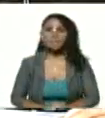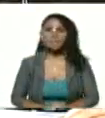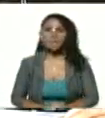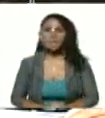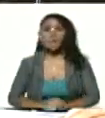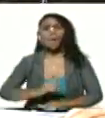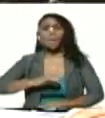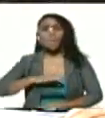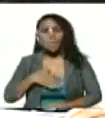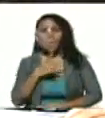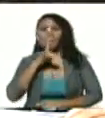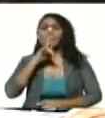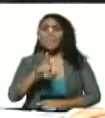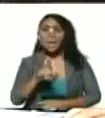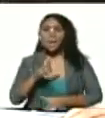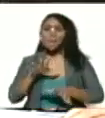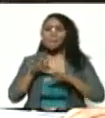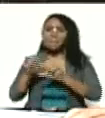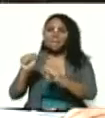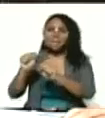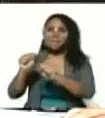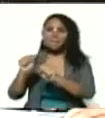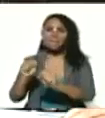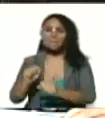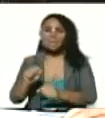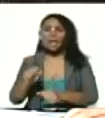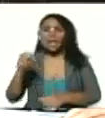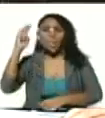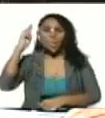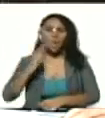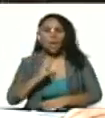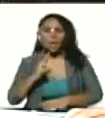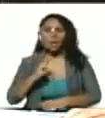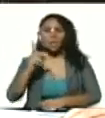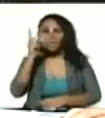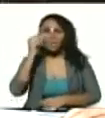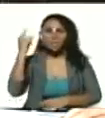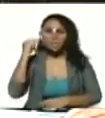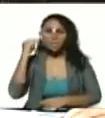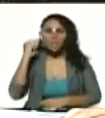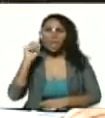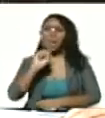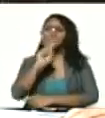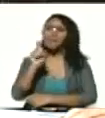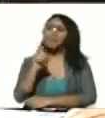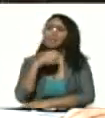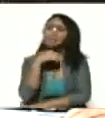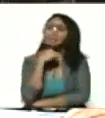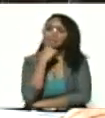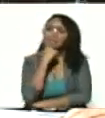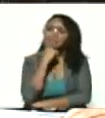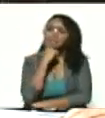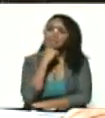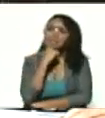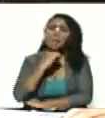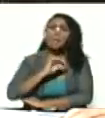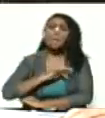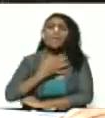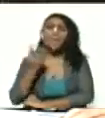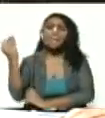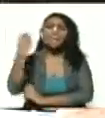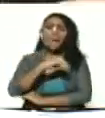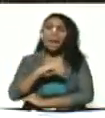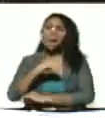podrán más los imperialistas que los bolivarianos y las bolivarianas en la pregunta podrá más el